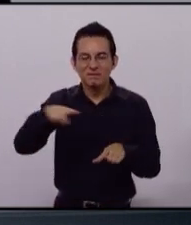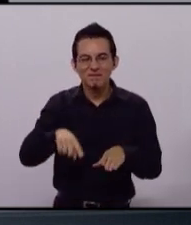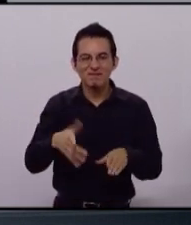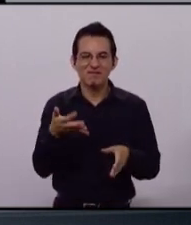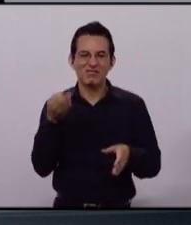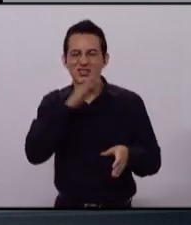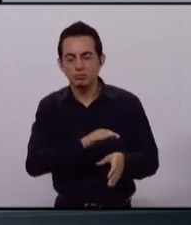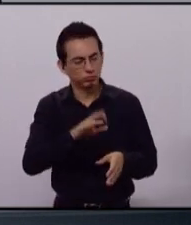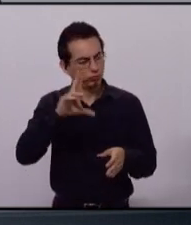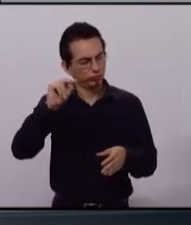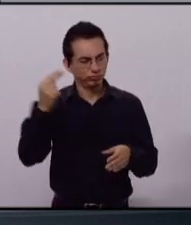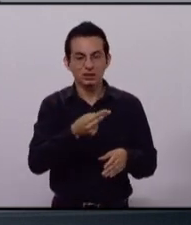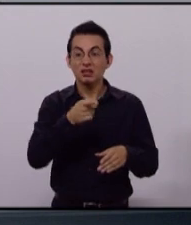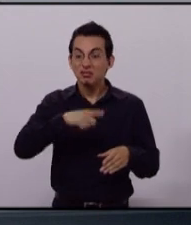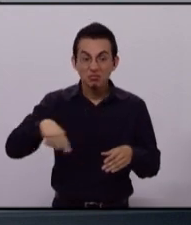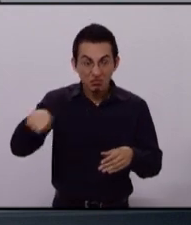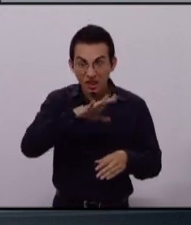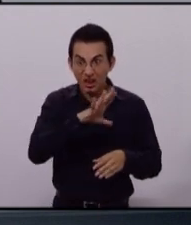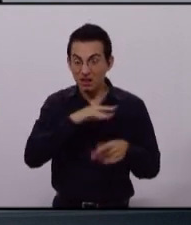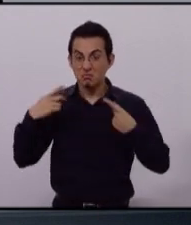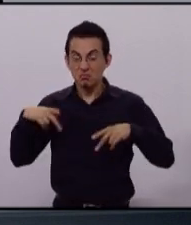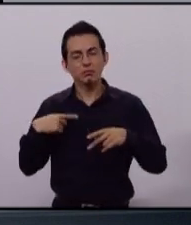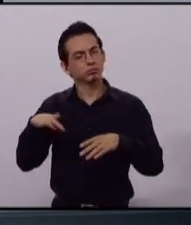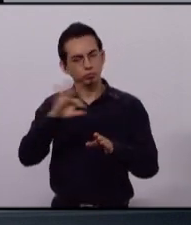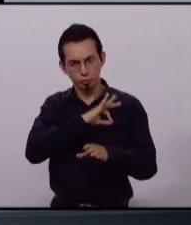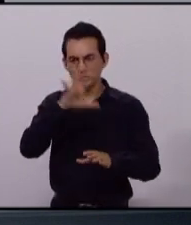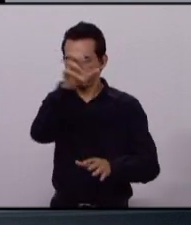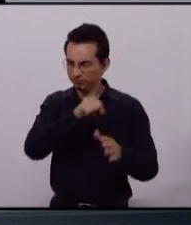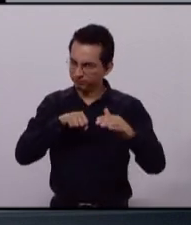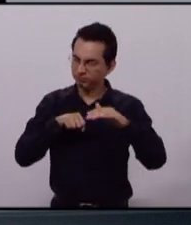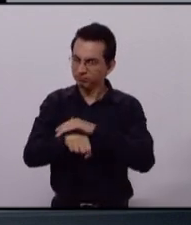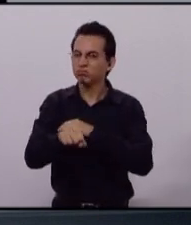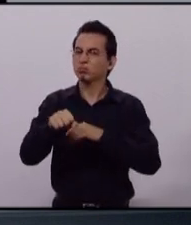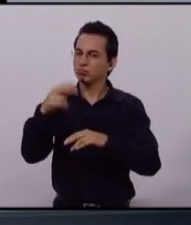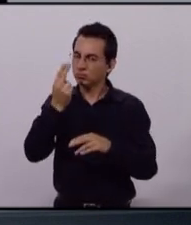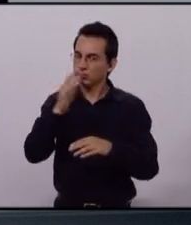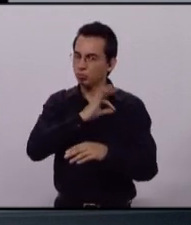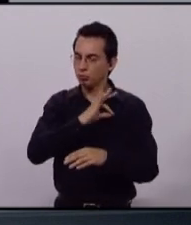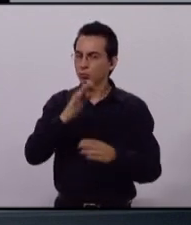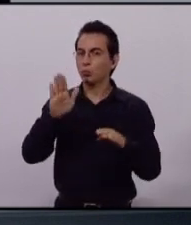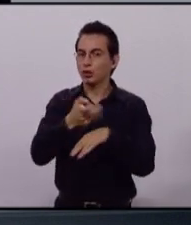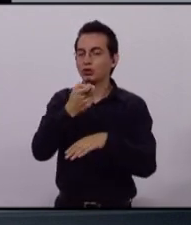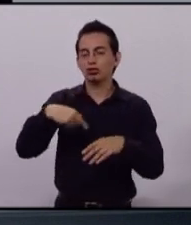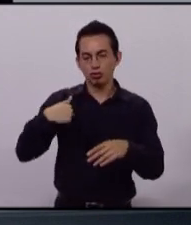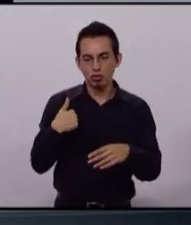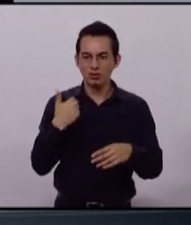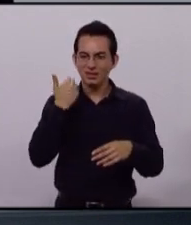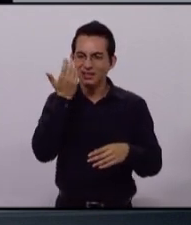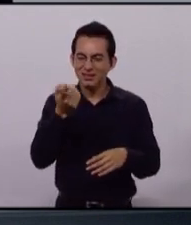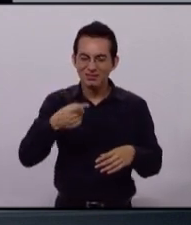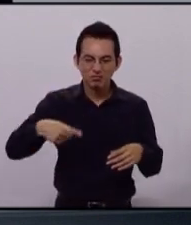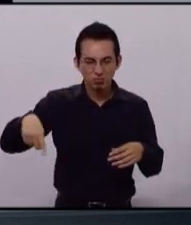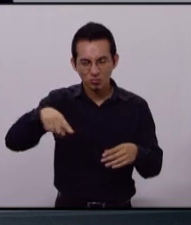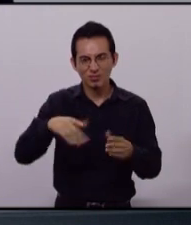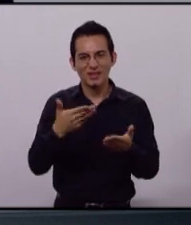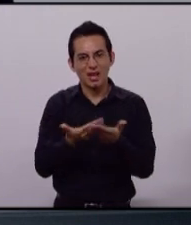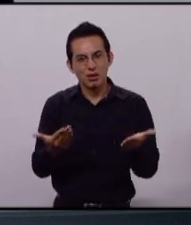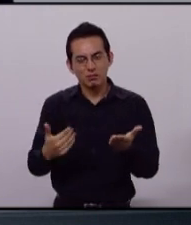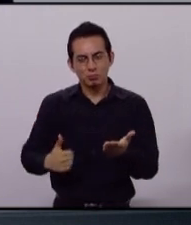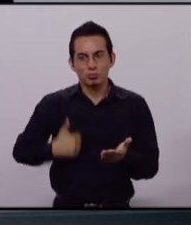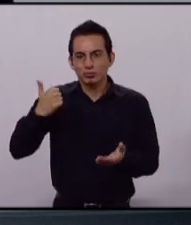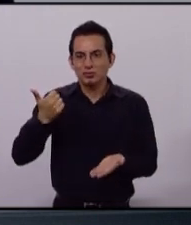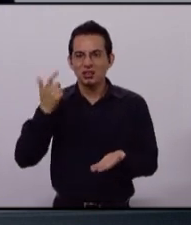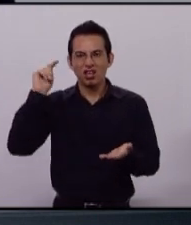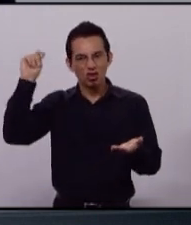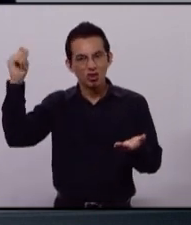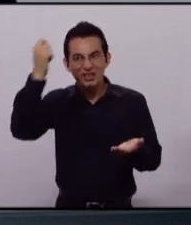so pena de cárcel a funcionarios públicos que incurran en algún ilícito. Aprovechando la tecnología para